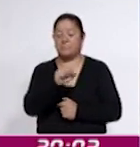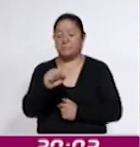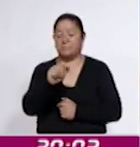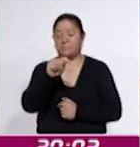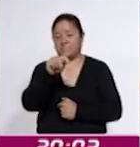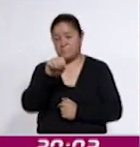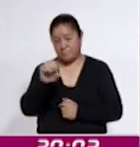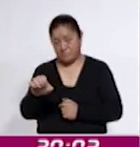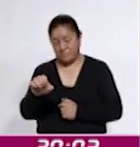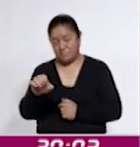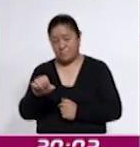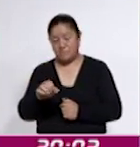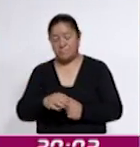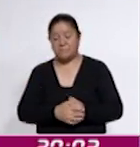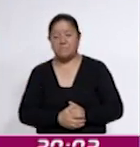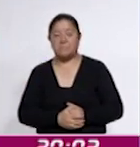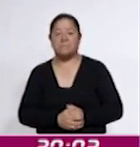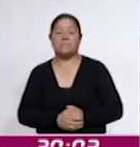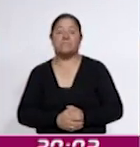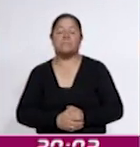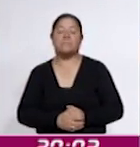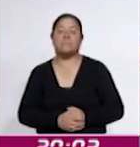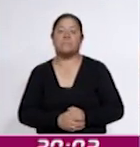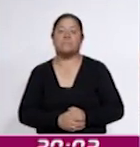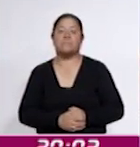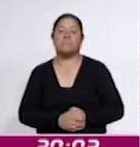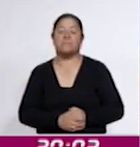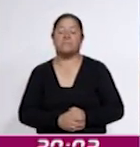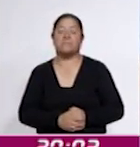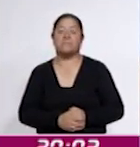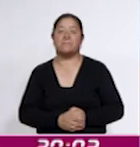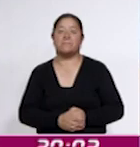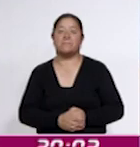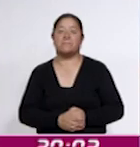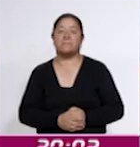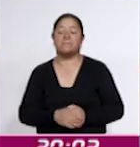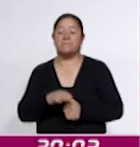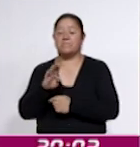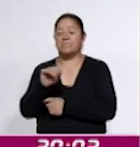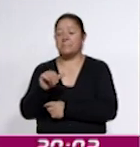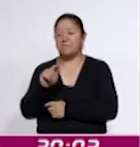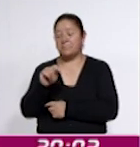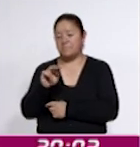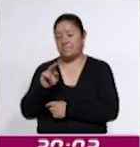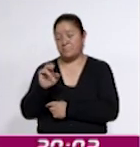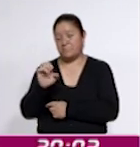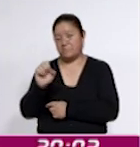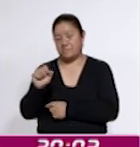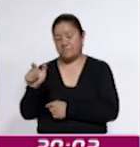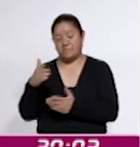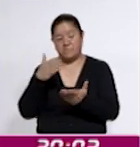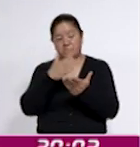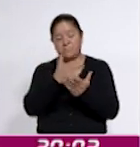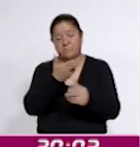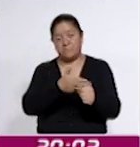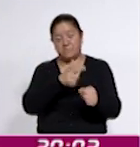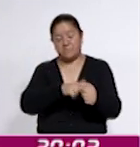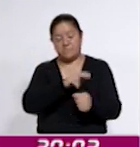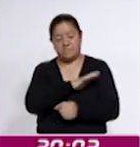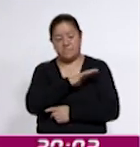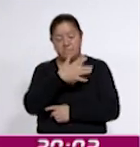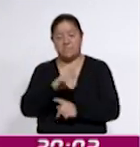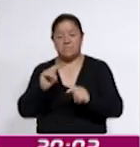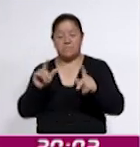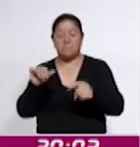Sociales de los Trabajadores del Estado, Martí Batres Guadarrama, visitó el Hospital General de Tlaxcala